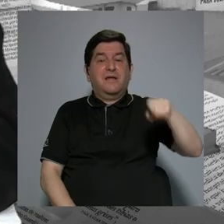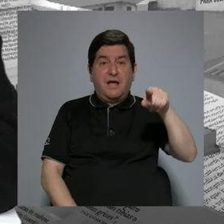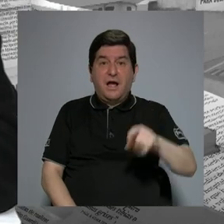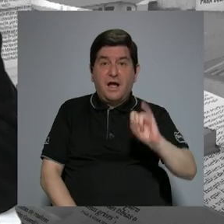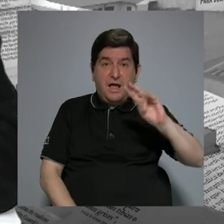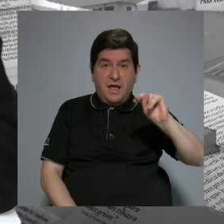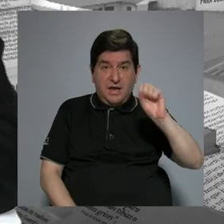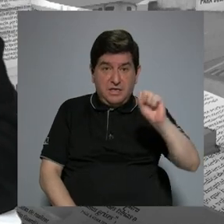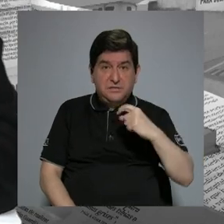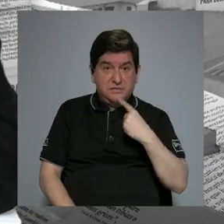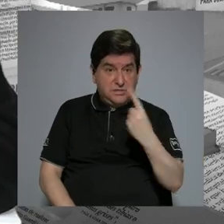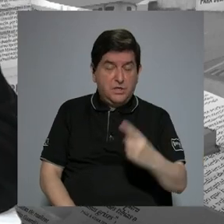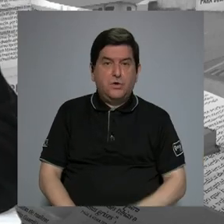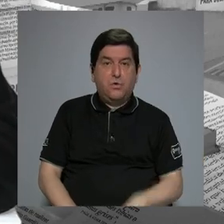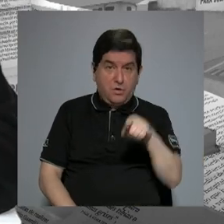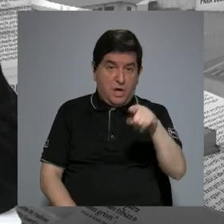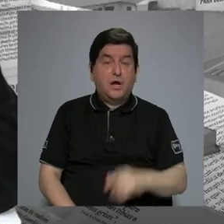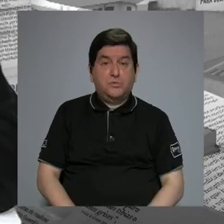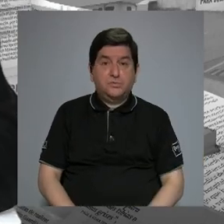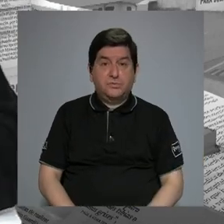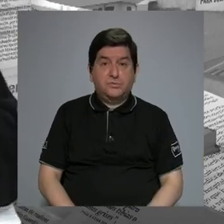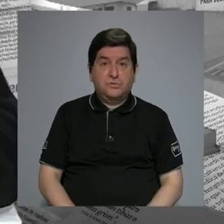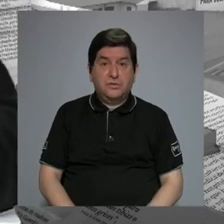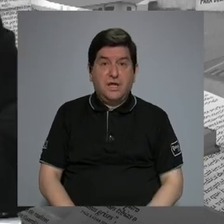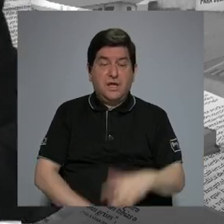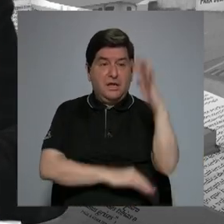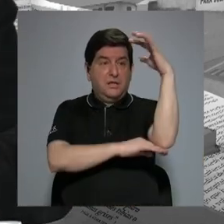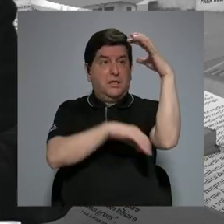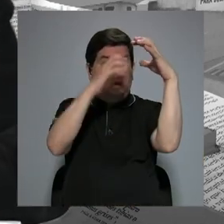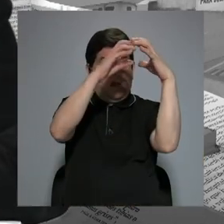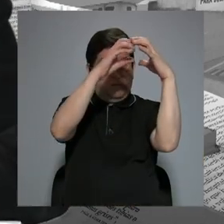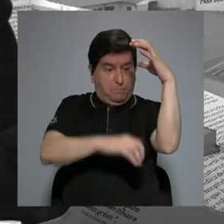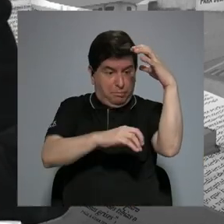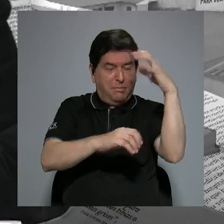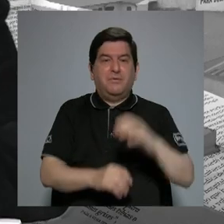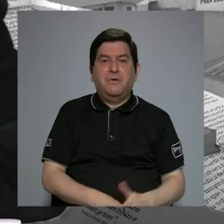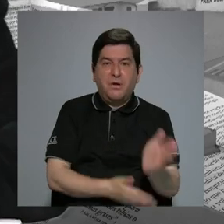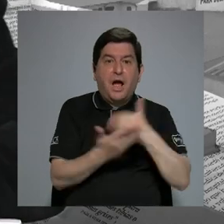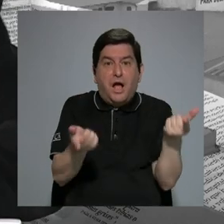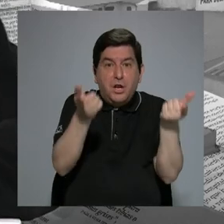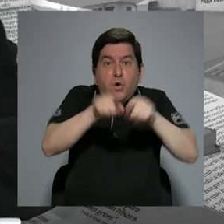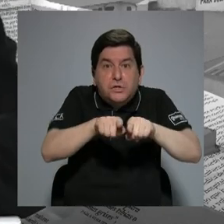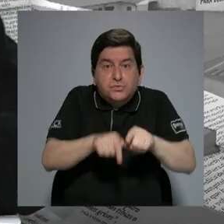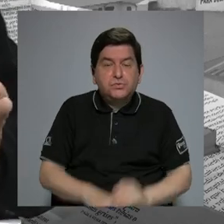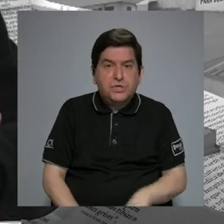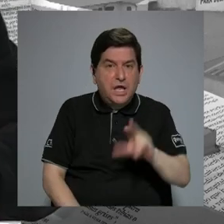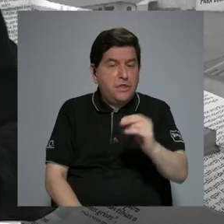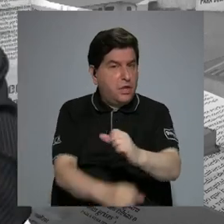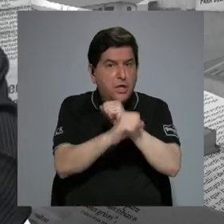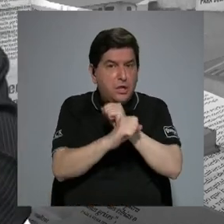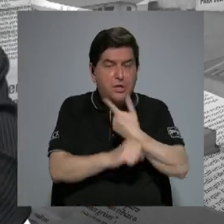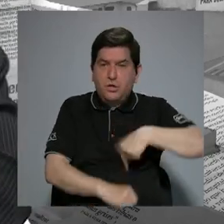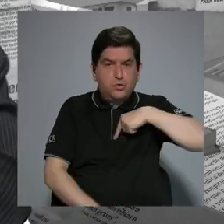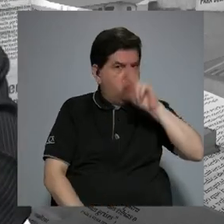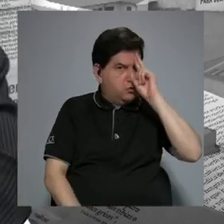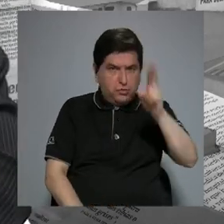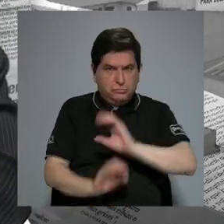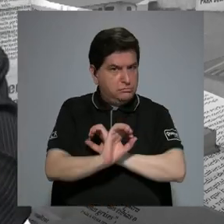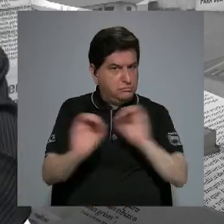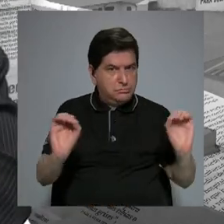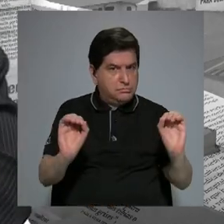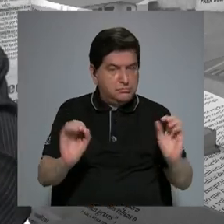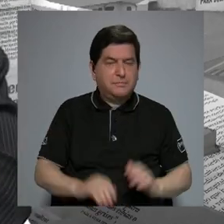época fue muy claro, y dice, si a le cae una pipa y le pasa algo, y eso no está en la póliza, no se lo vamos a reconocer.